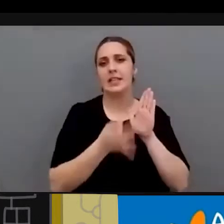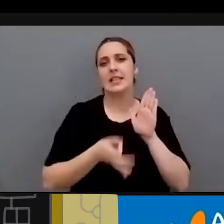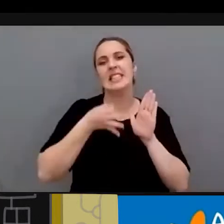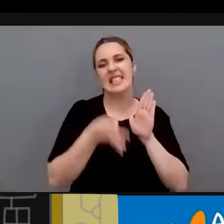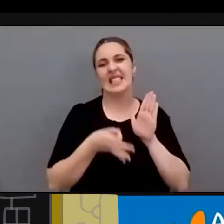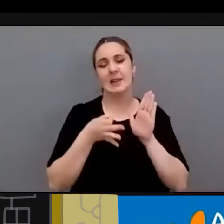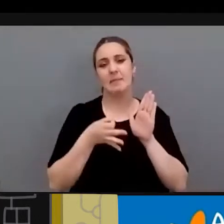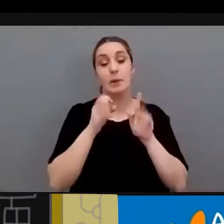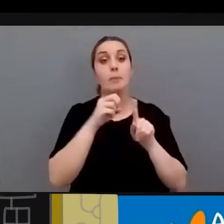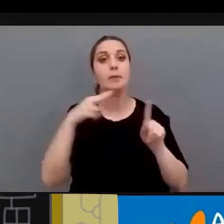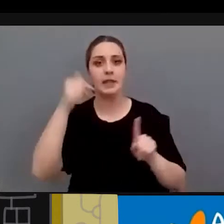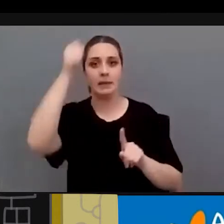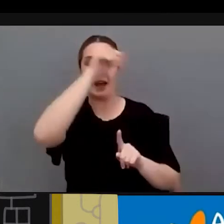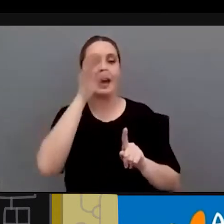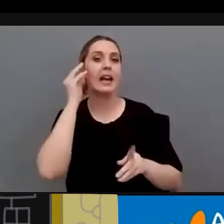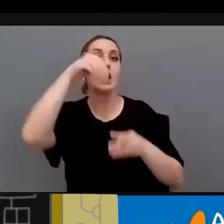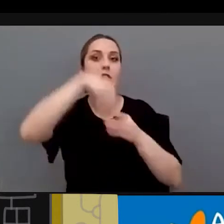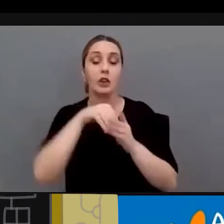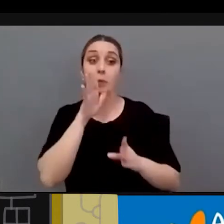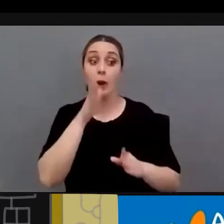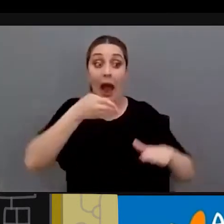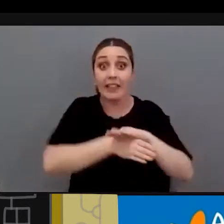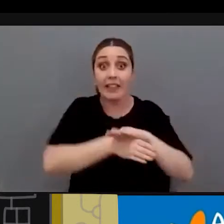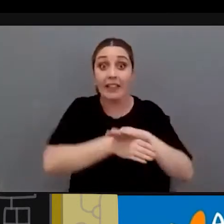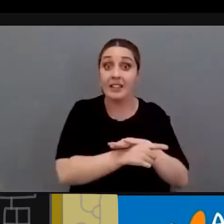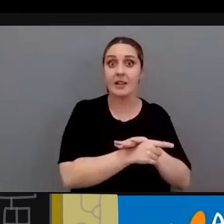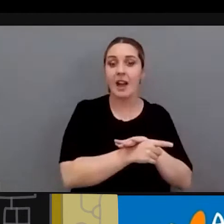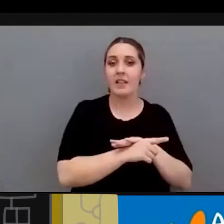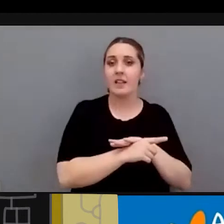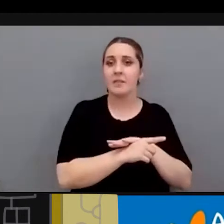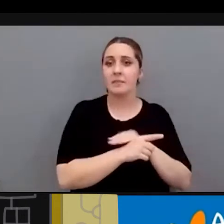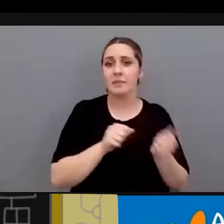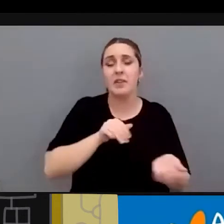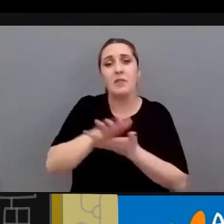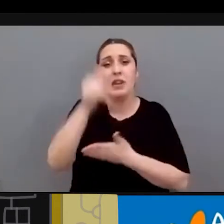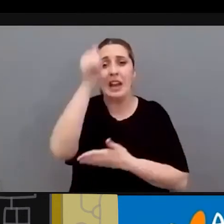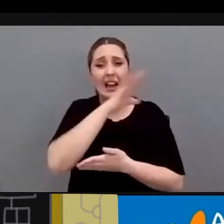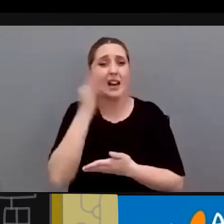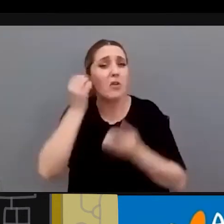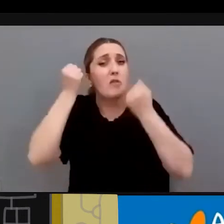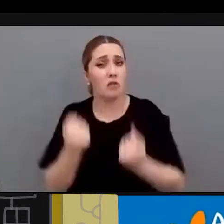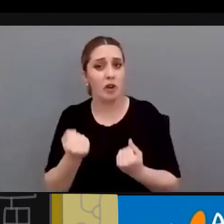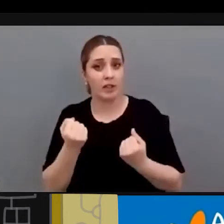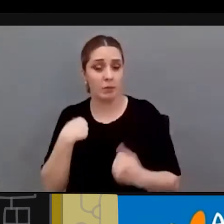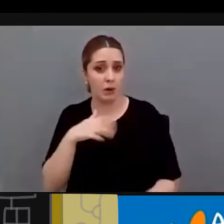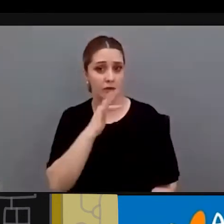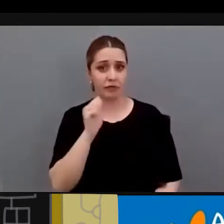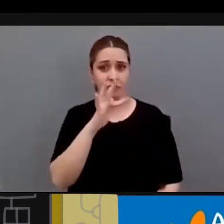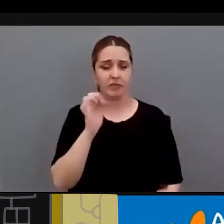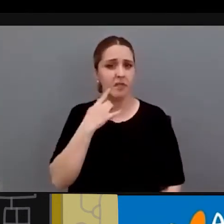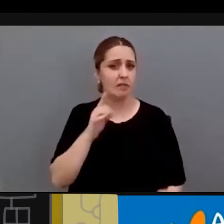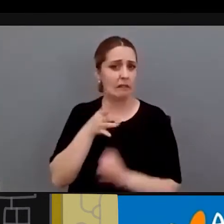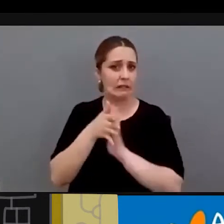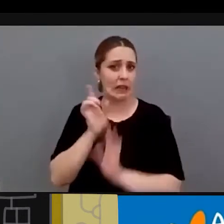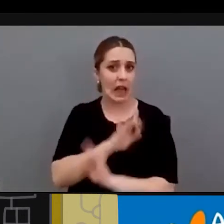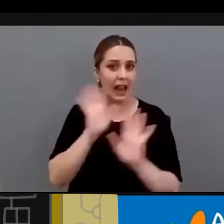con perspectiva de género. ¿Por qué es que la accesibilidad tiene un impacto de género enorme? Bueno, ya lo ha dicho, lo he expresado perfectamente, ¿no?